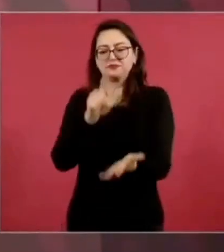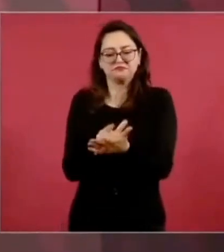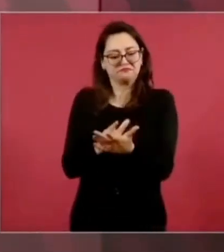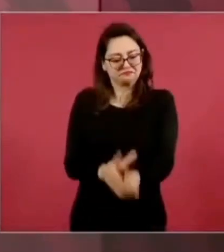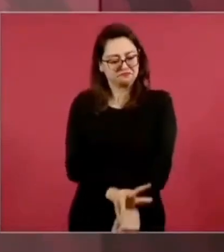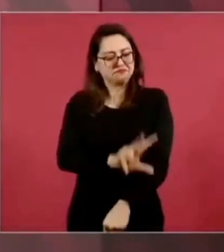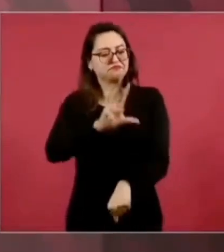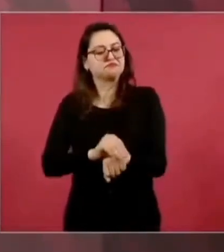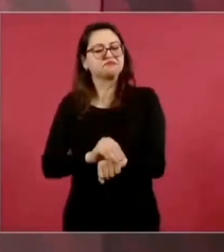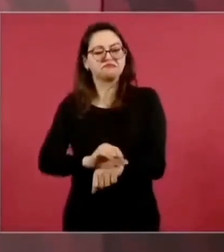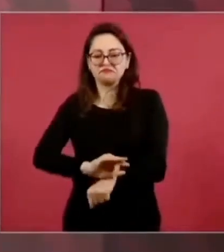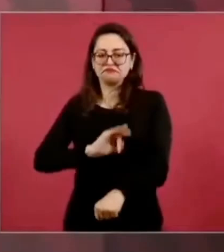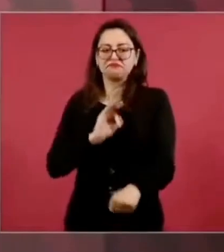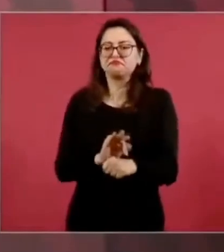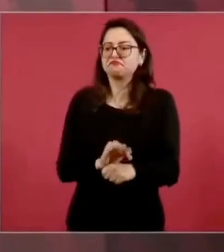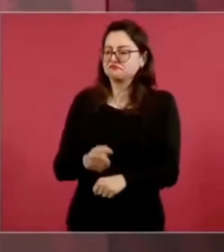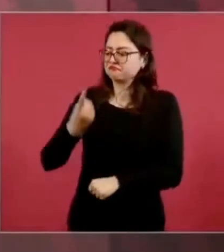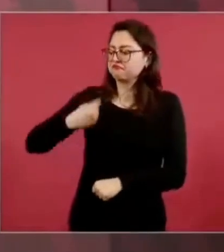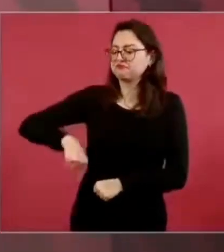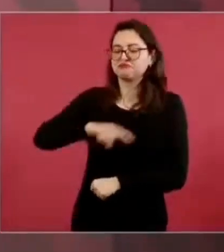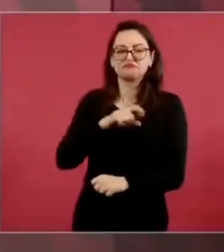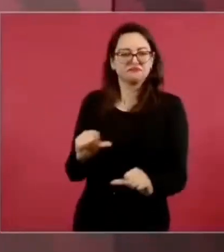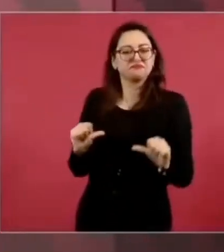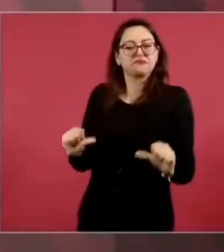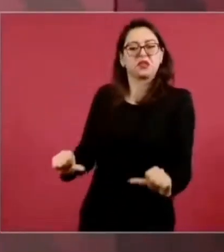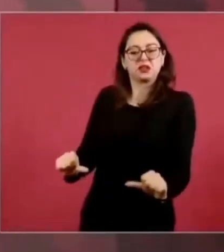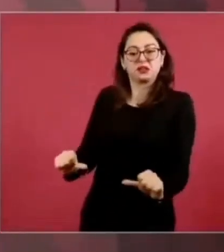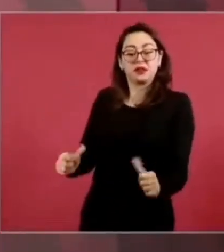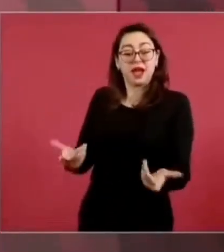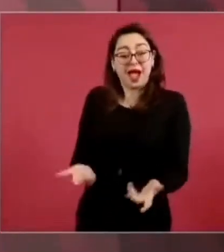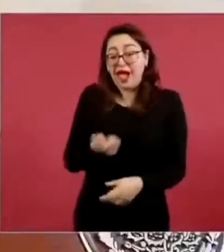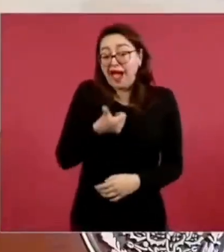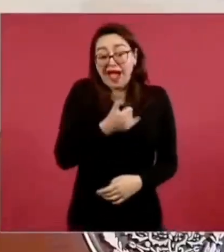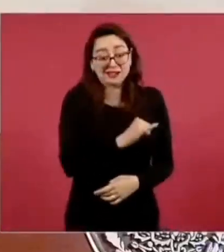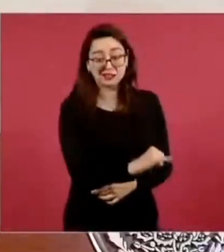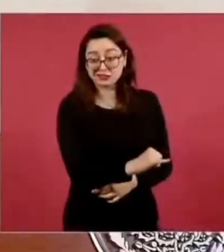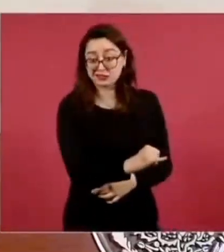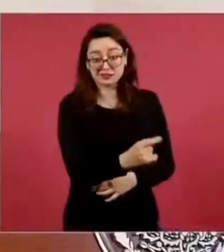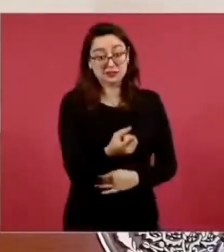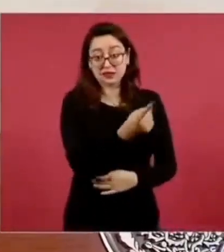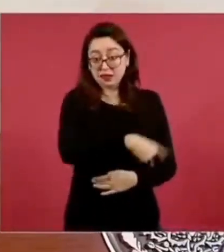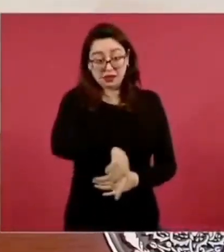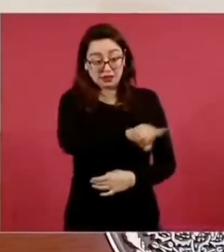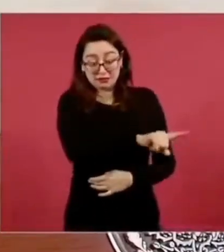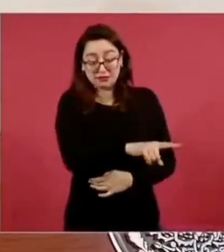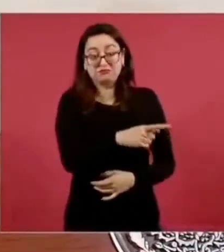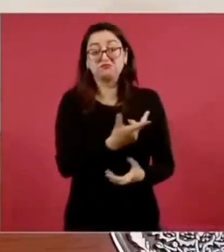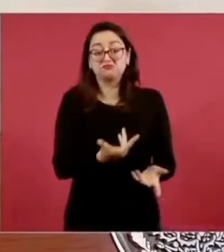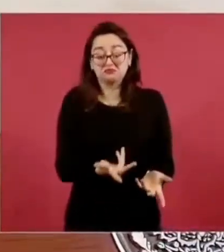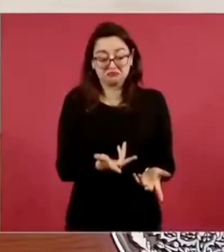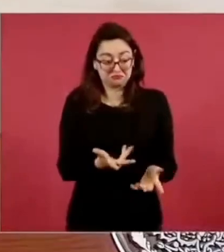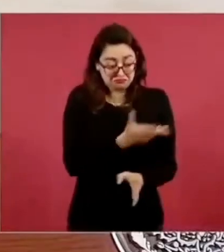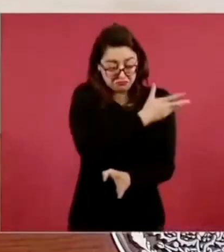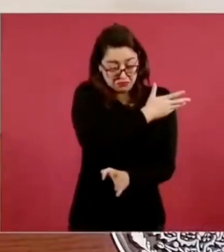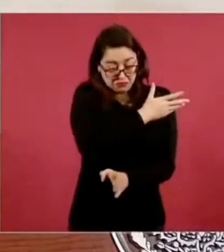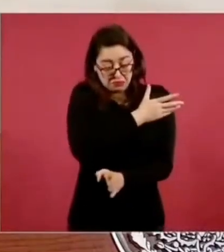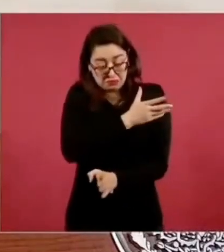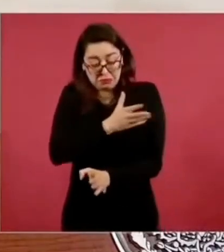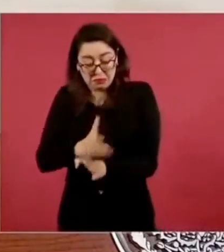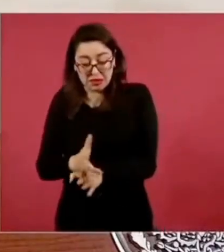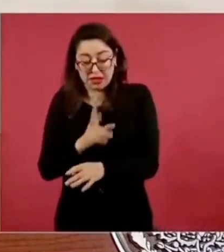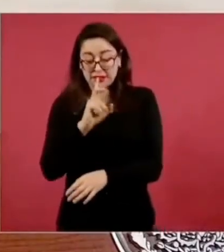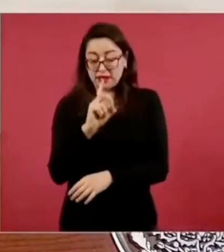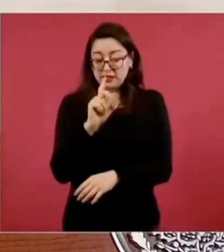pueblo y de la nación no hay nada nada nada nada nada en los 36